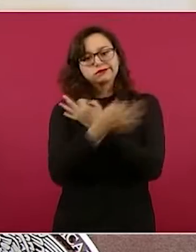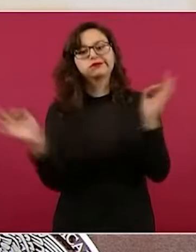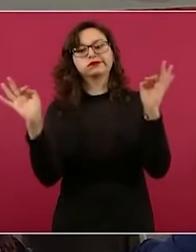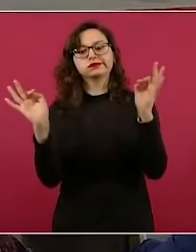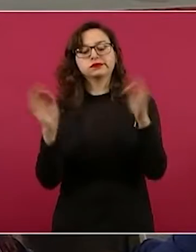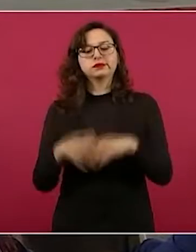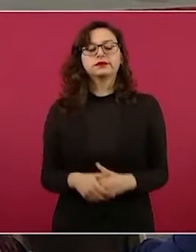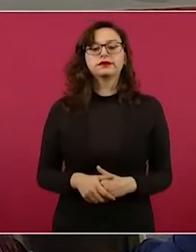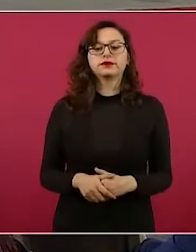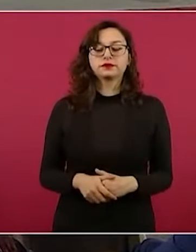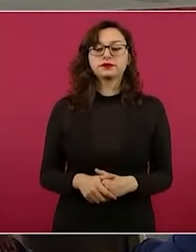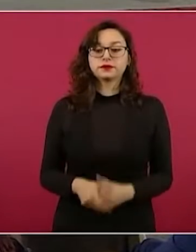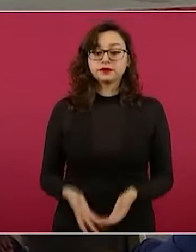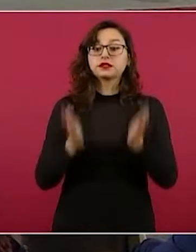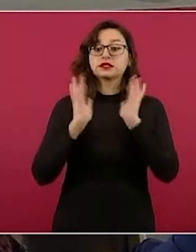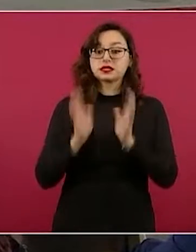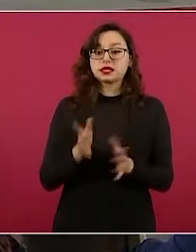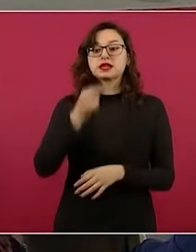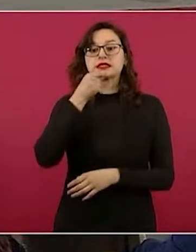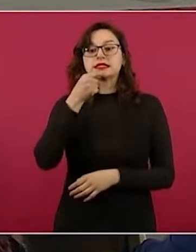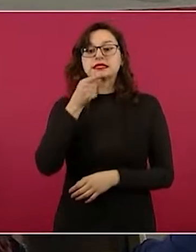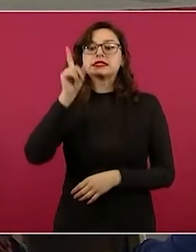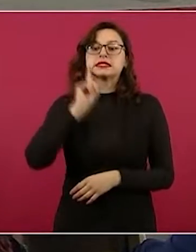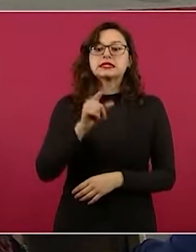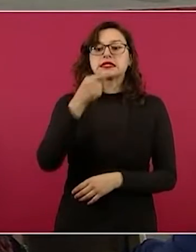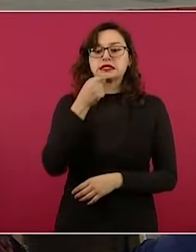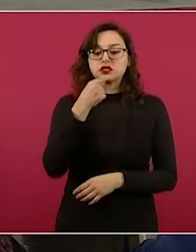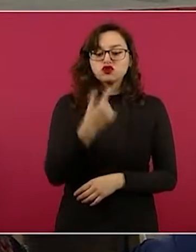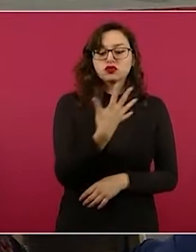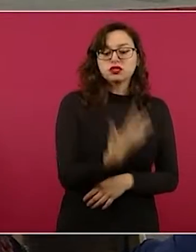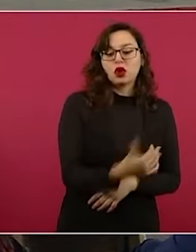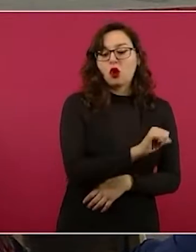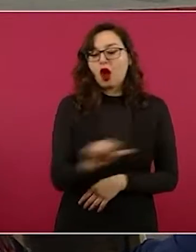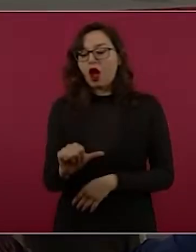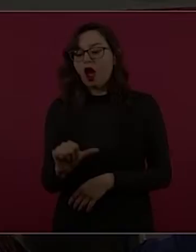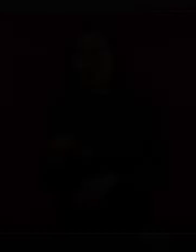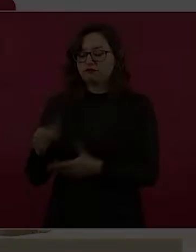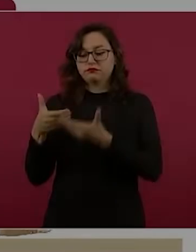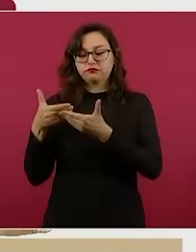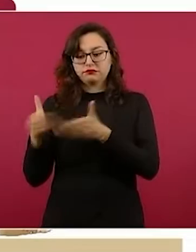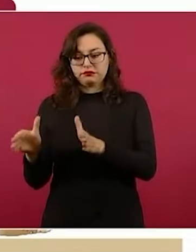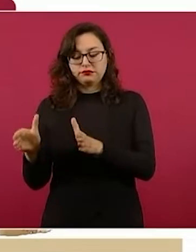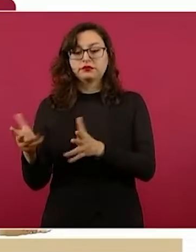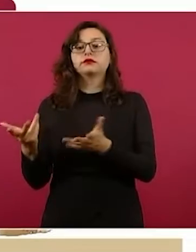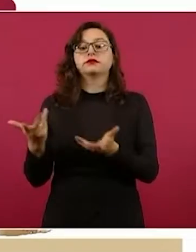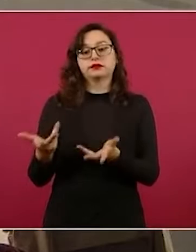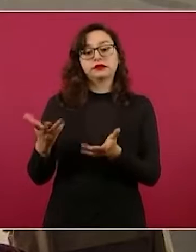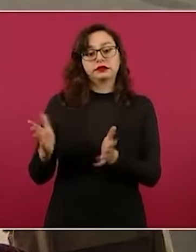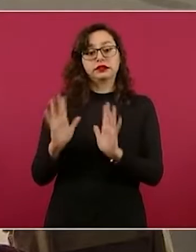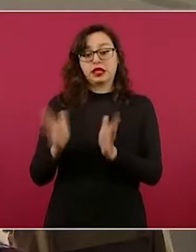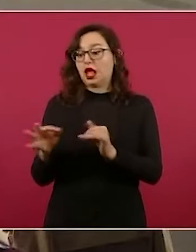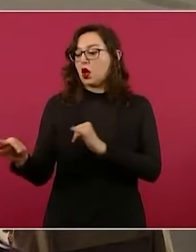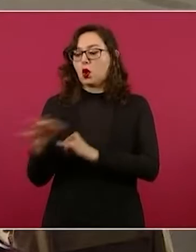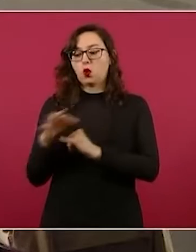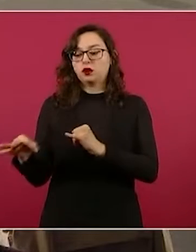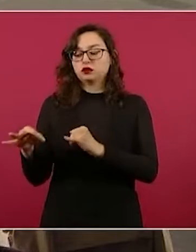Empezamos ya niñas y niños de 5 a 11 años, ese es el cambio, pero ahora vamos a abrir la última